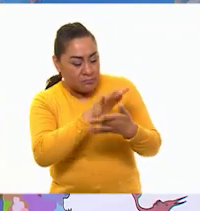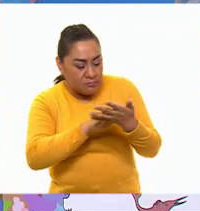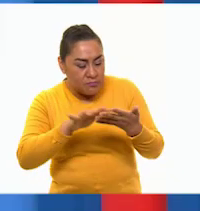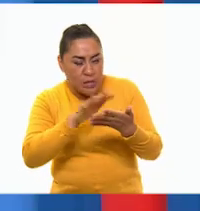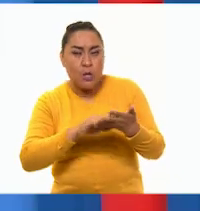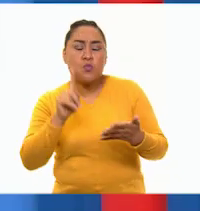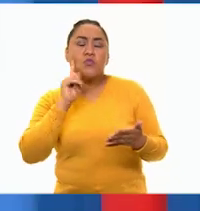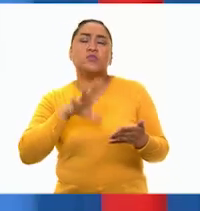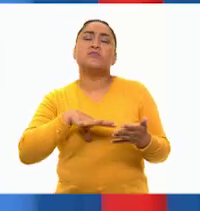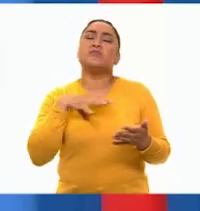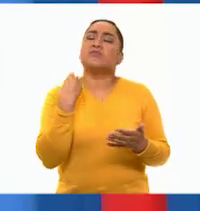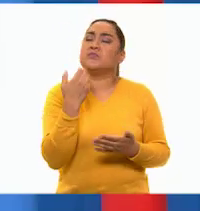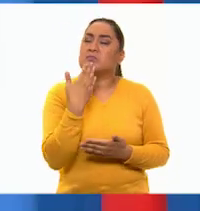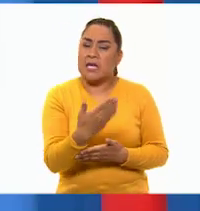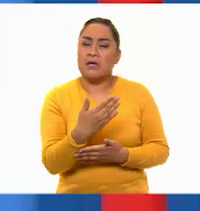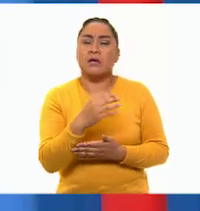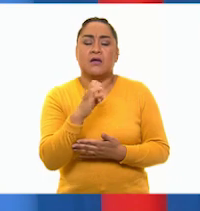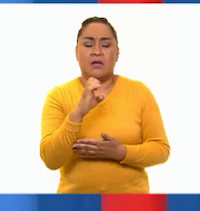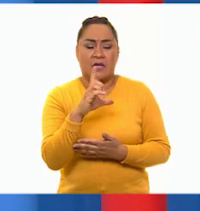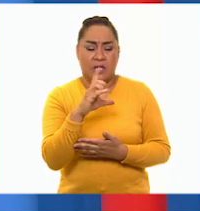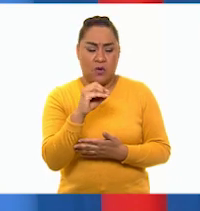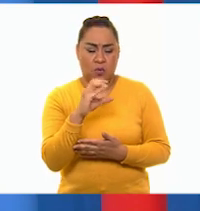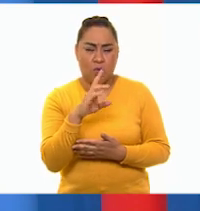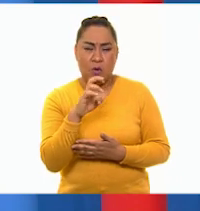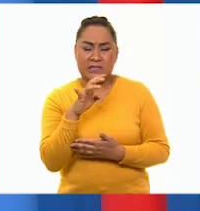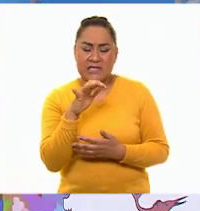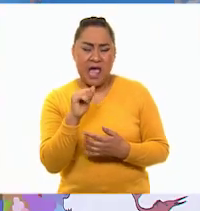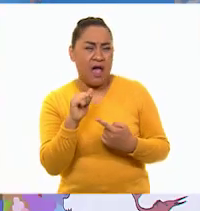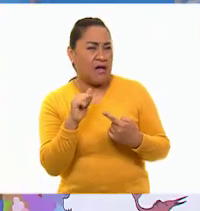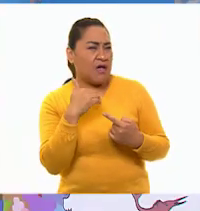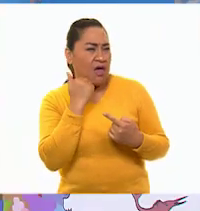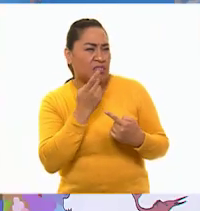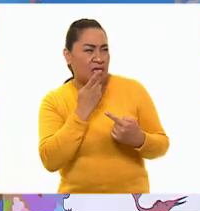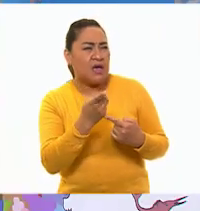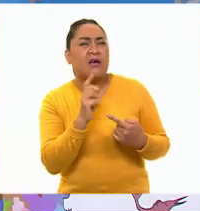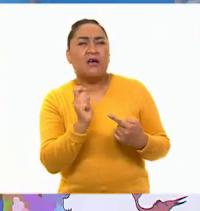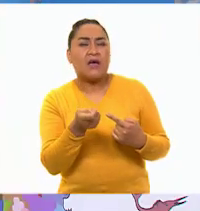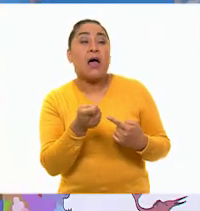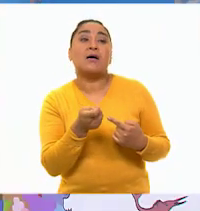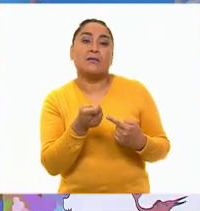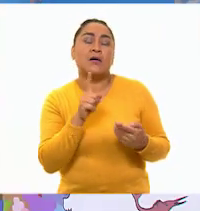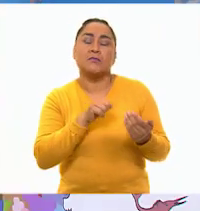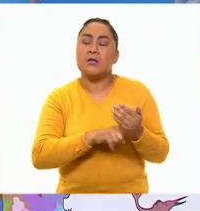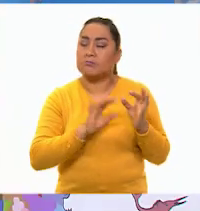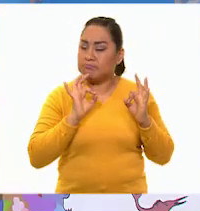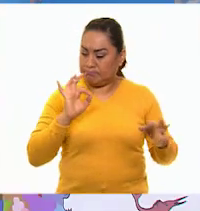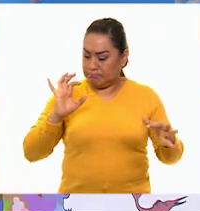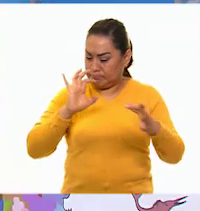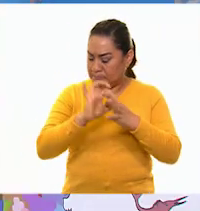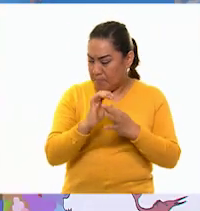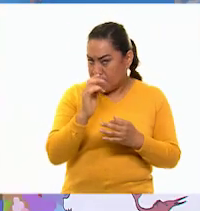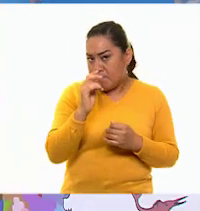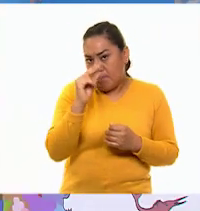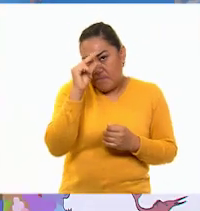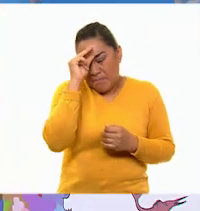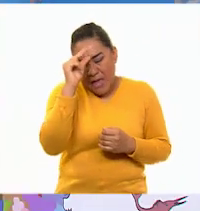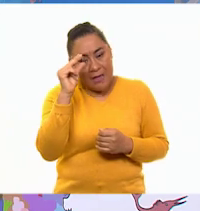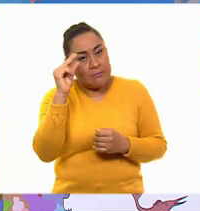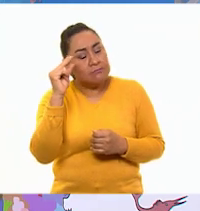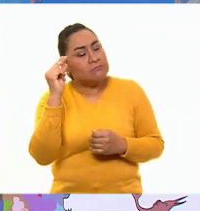diálogo. ¿La elocuencia? ¿Qué significa esa palabra, profesor? Se refiere a la inteligencia y el ingenio para hablar.